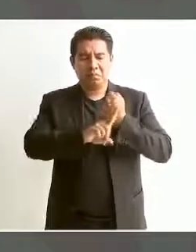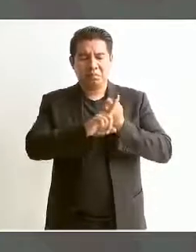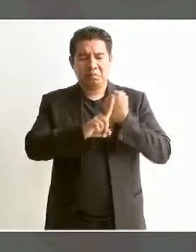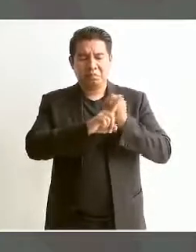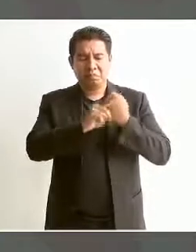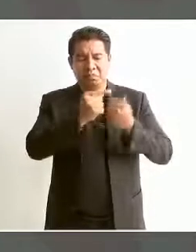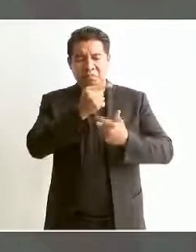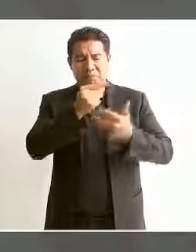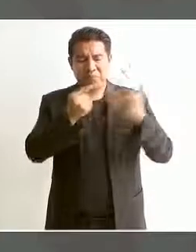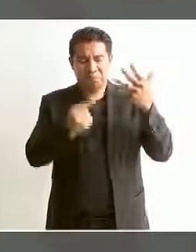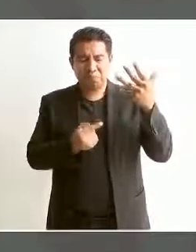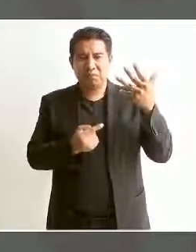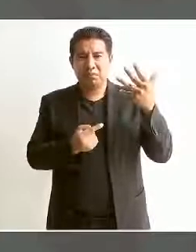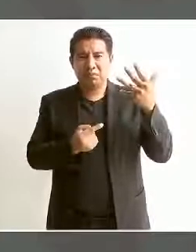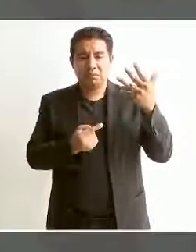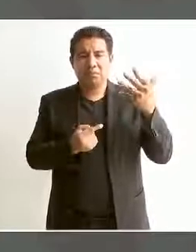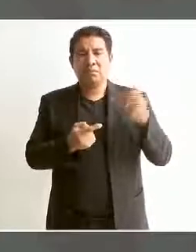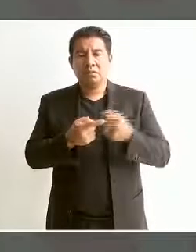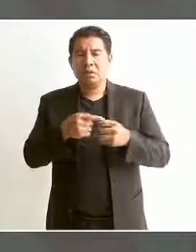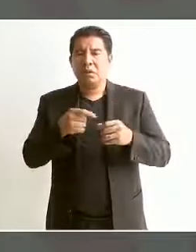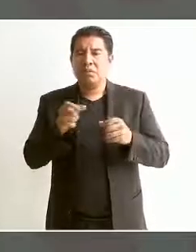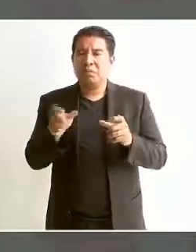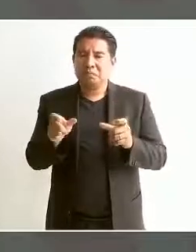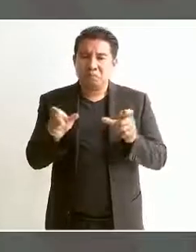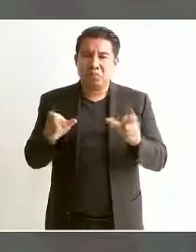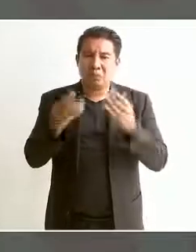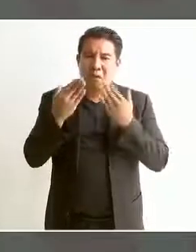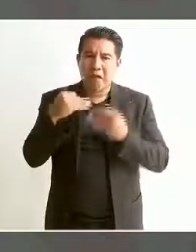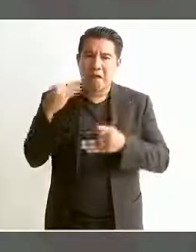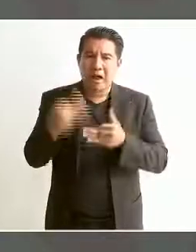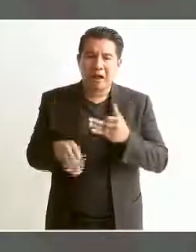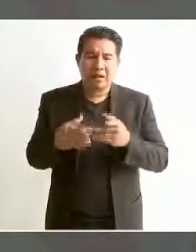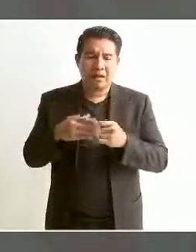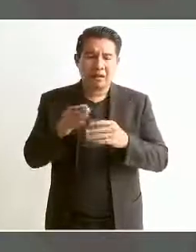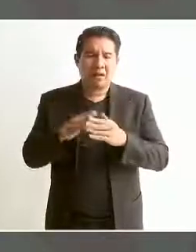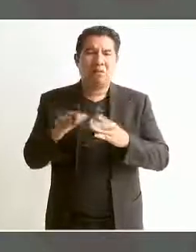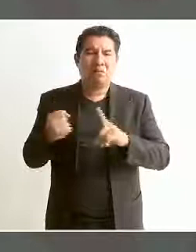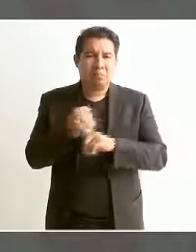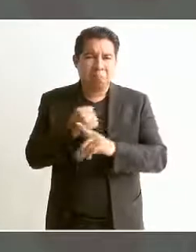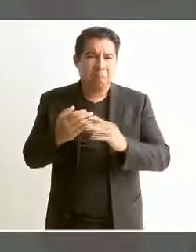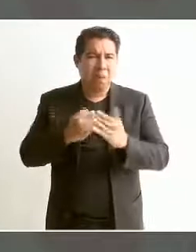de inseguridad y de violencia.